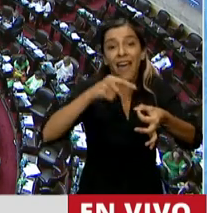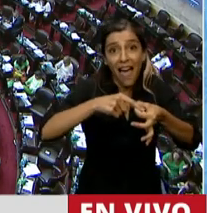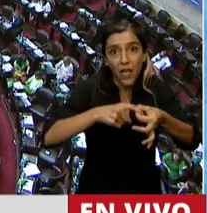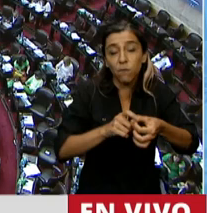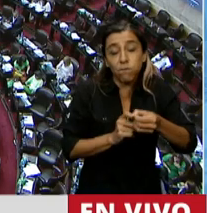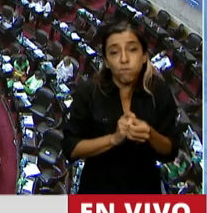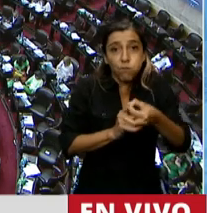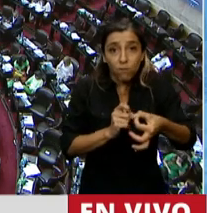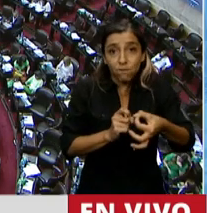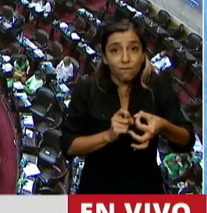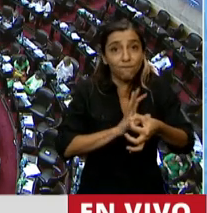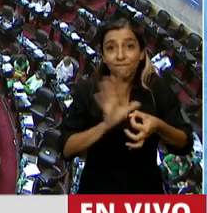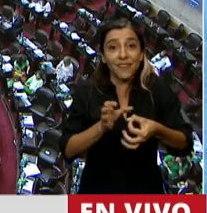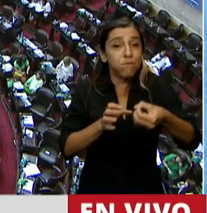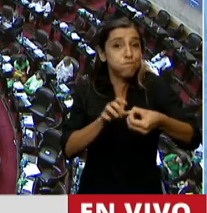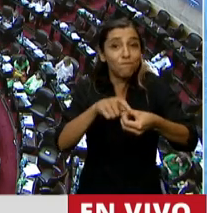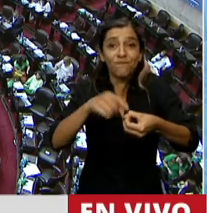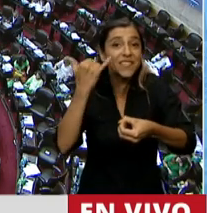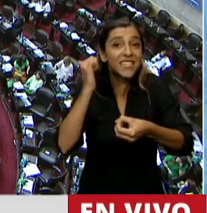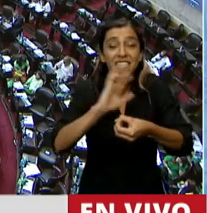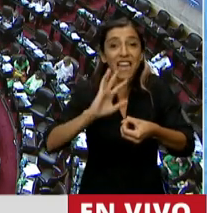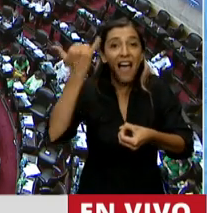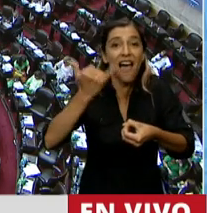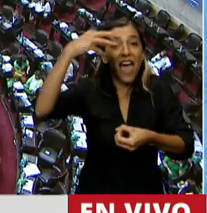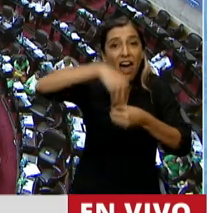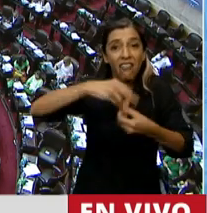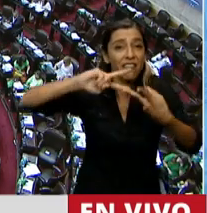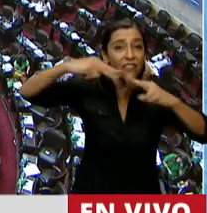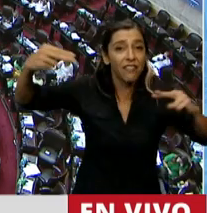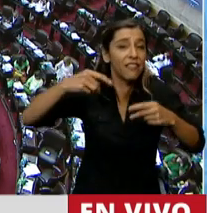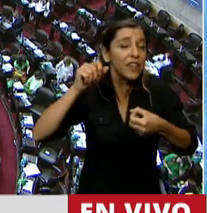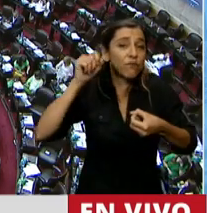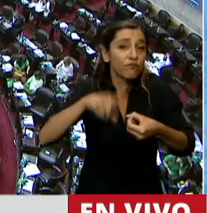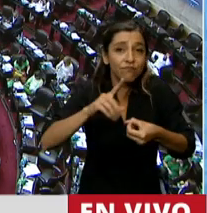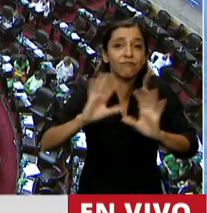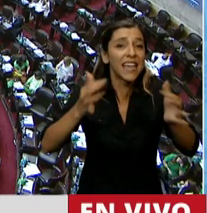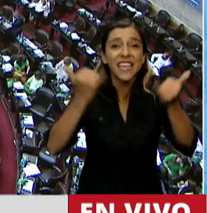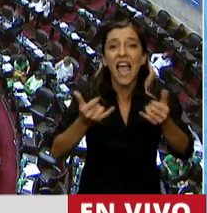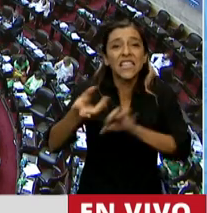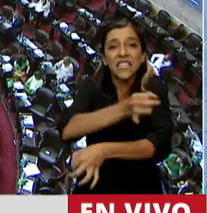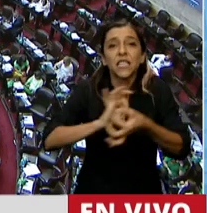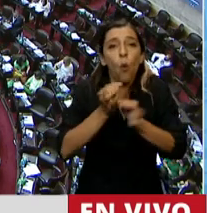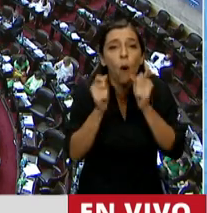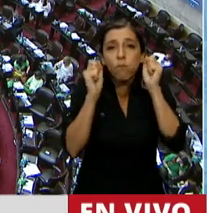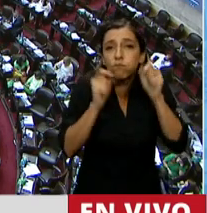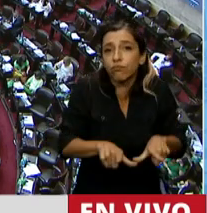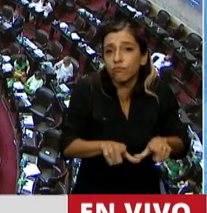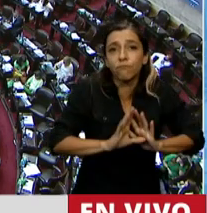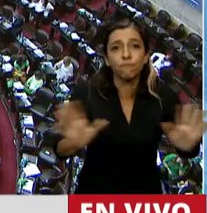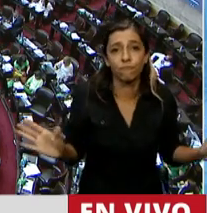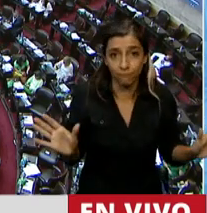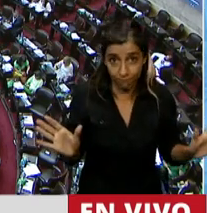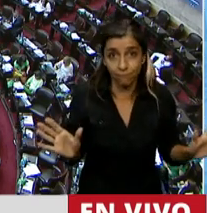donde se encuentra la unión de cronosomas del hombre y la mujer, los gametos masculino y femenino, el